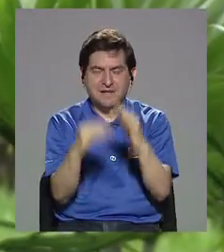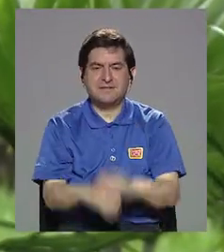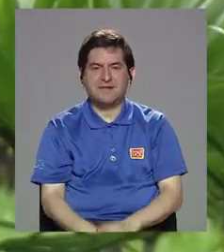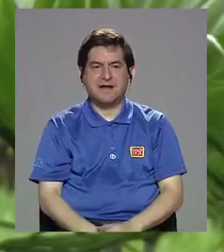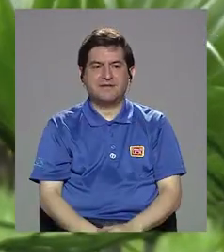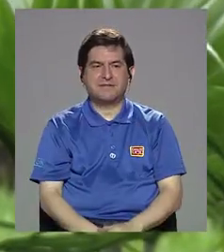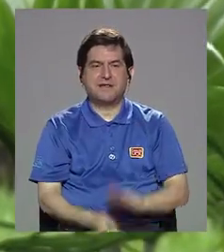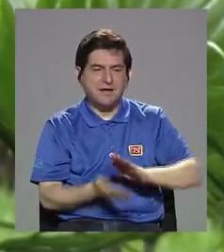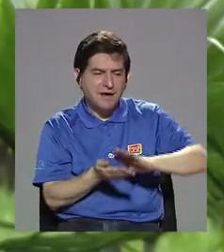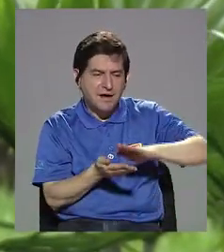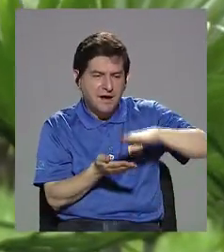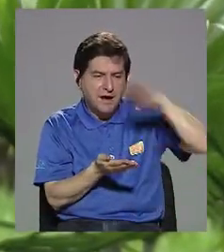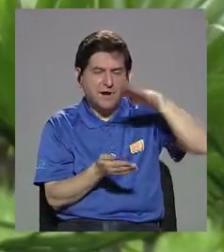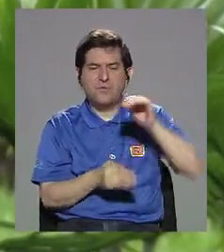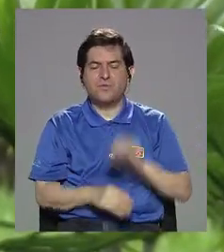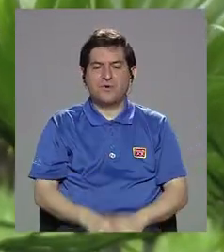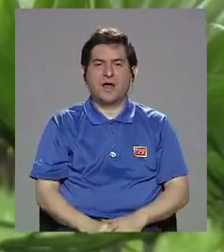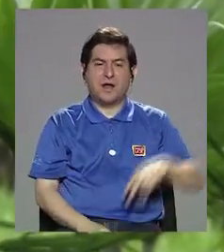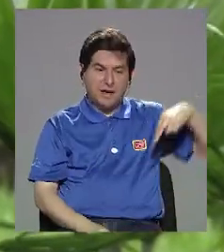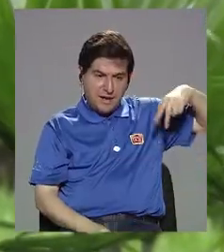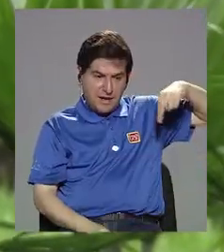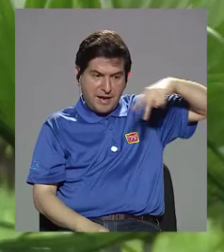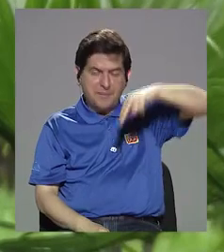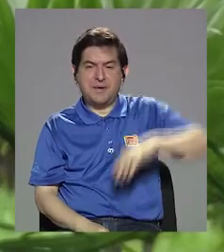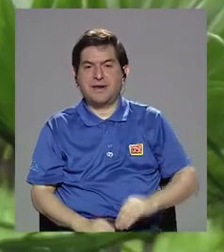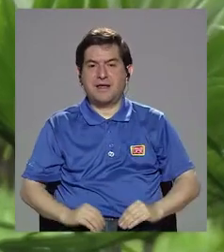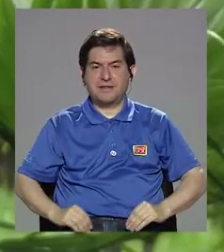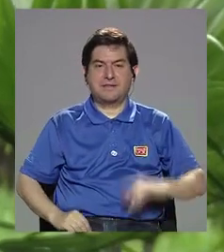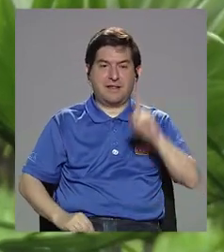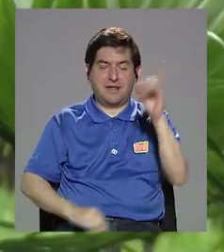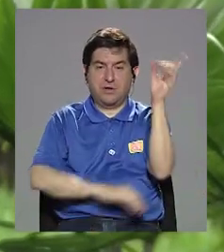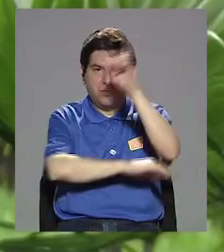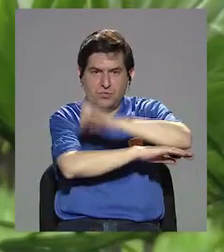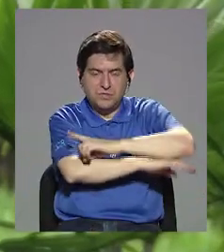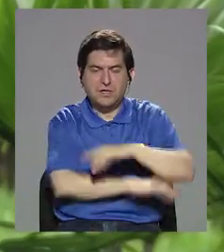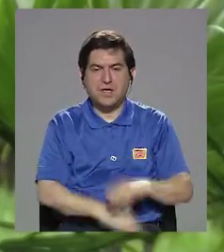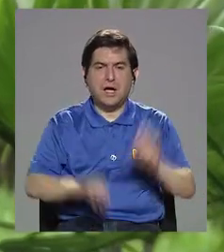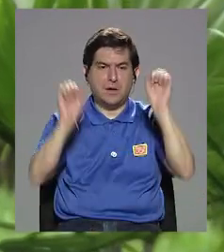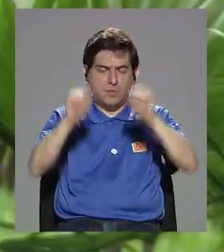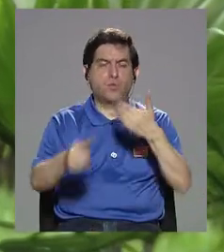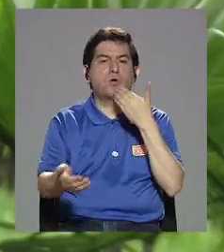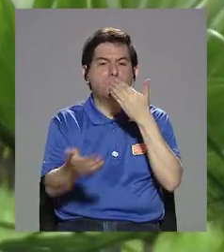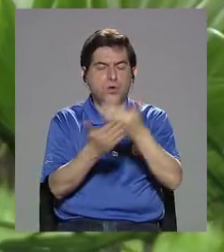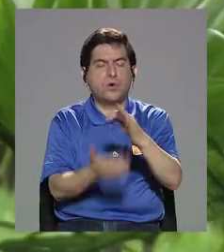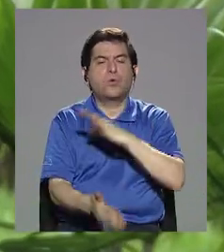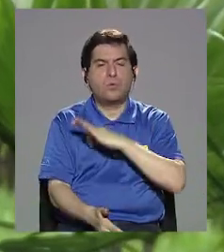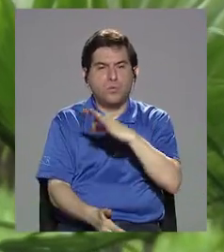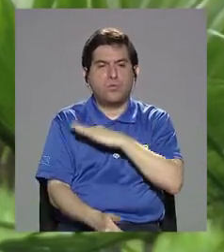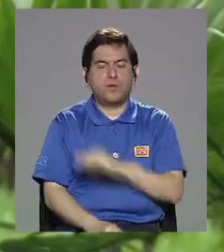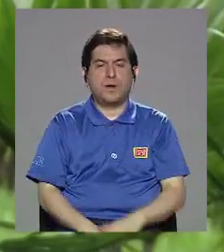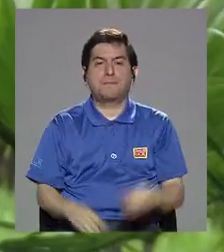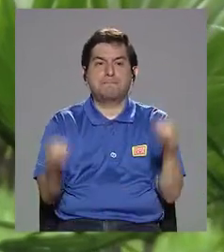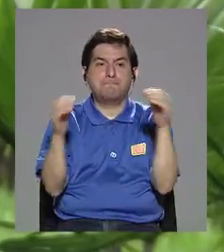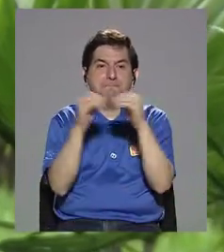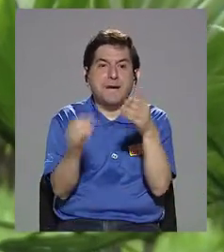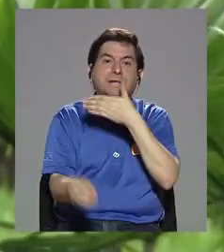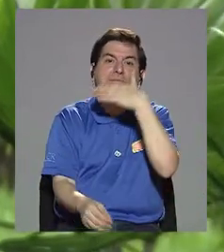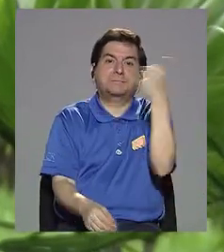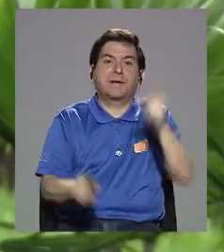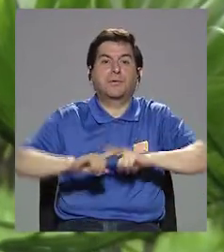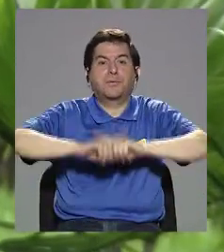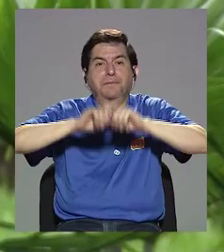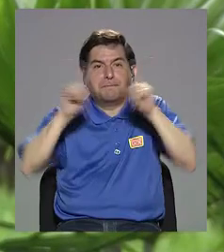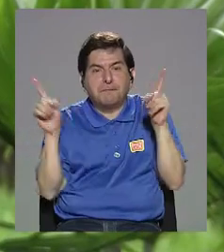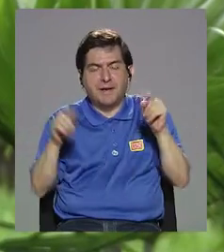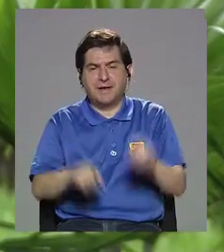acumular pasos durante el día, tendría un buen beneficio. Y claro, entre más, mejor,